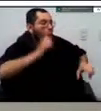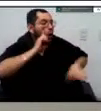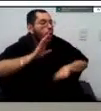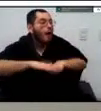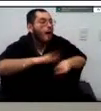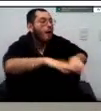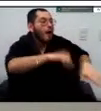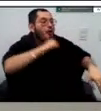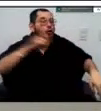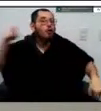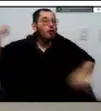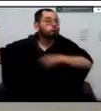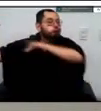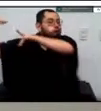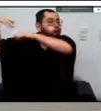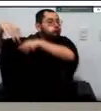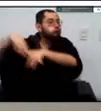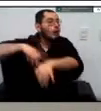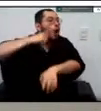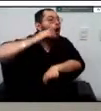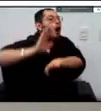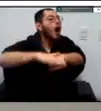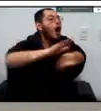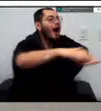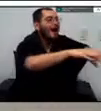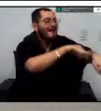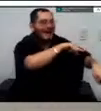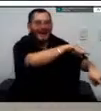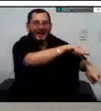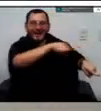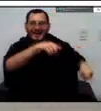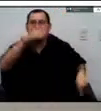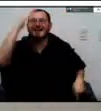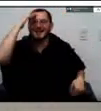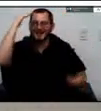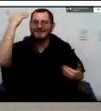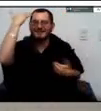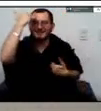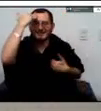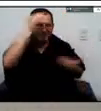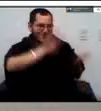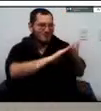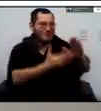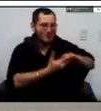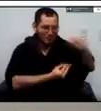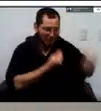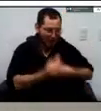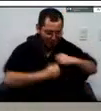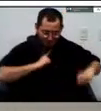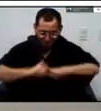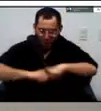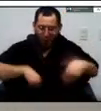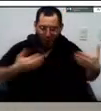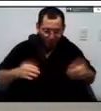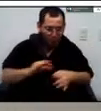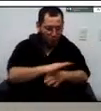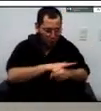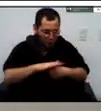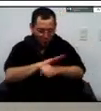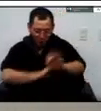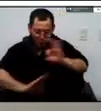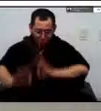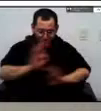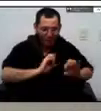perfectamente cómo deben actuar qué tienen que hacer ellos ya tienen claro su